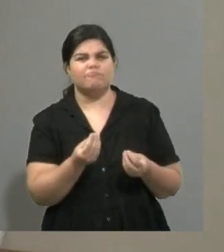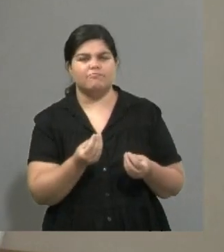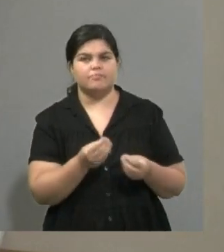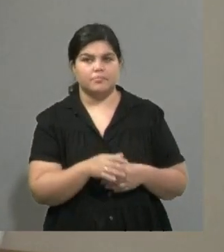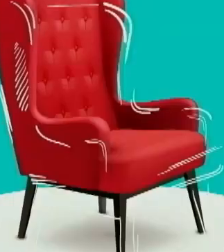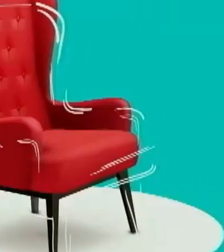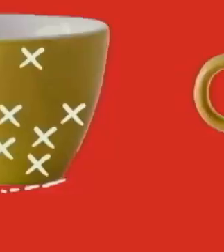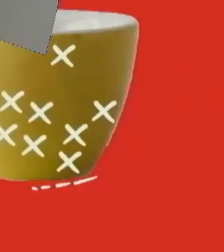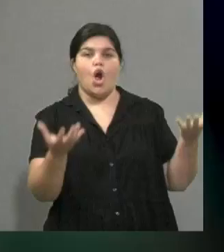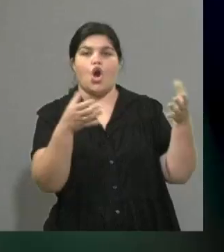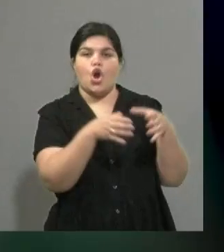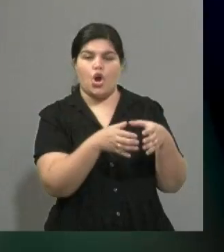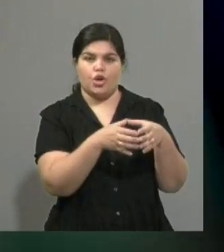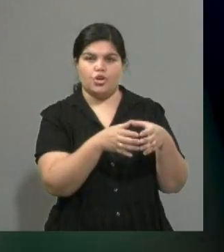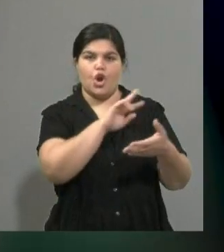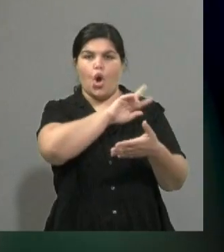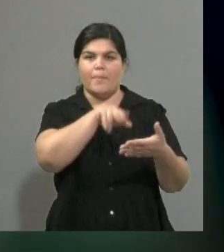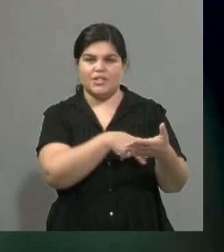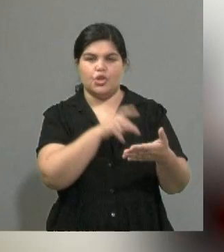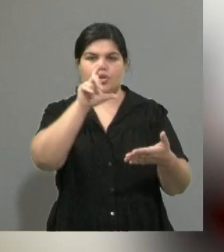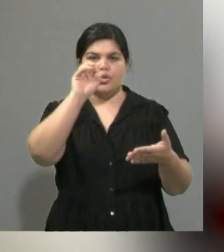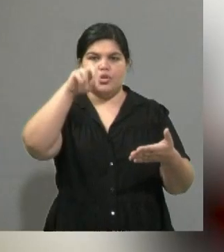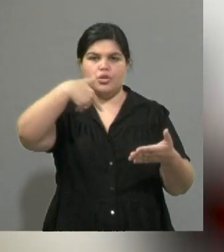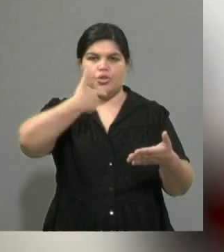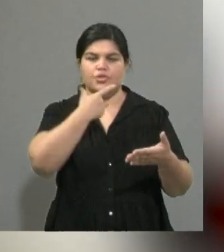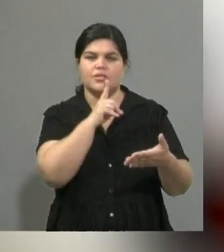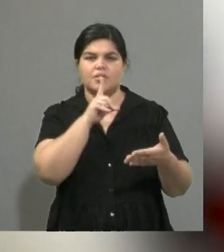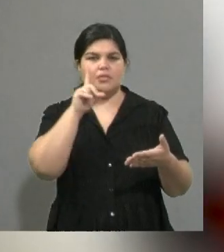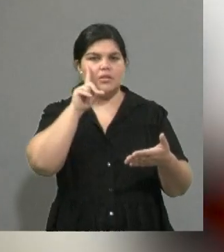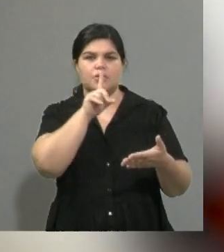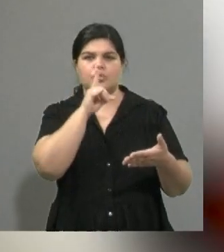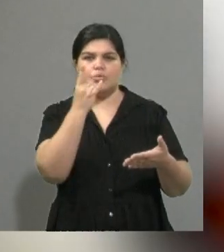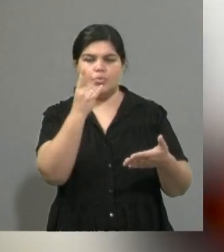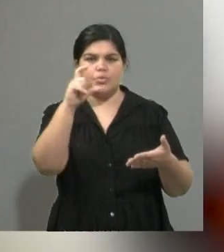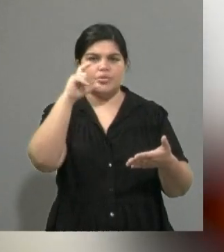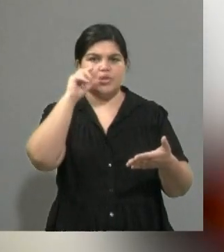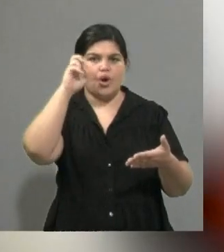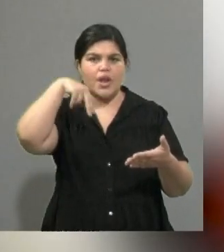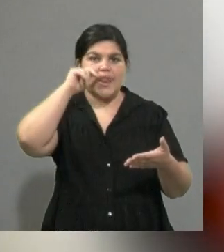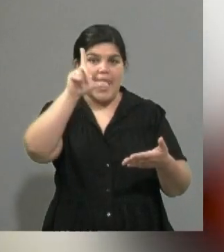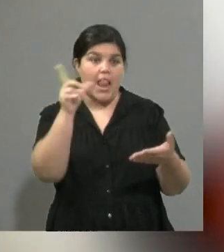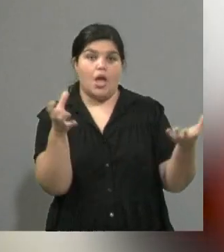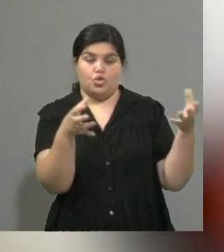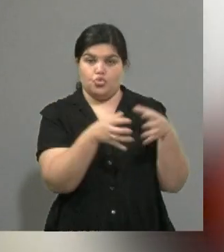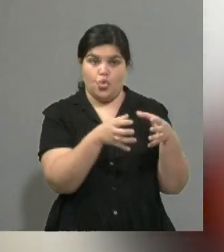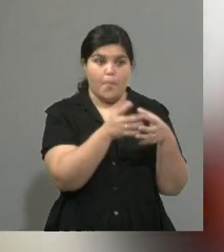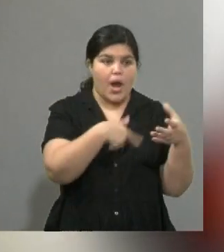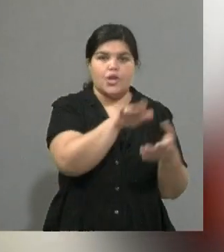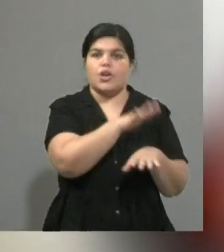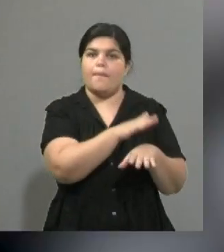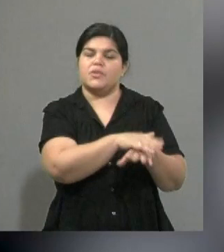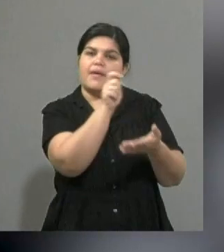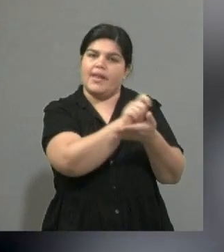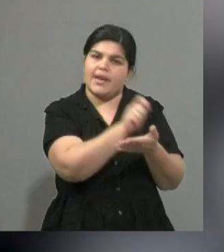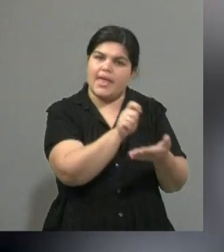Convención Constitucional empezó este lunes, 18 de octubre, a realizar los trabajos para redactar esta nueva constitución.